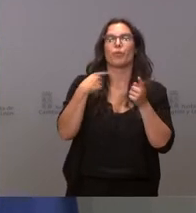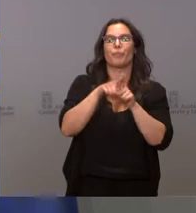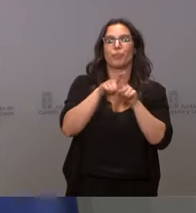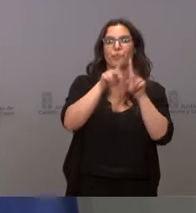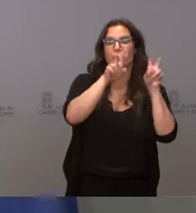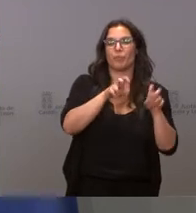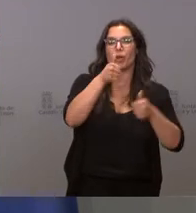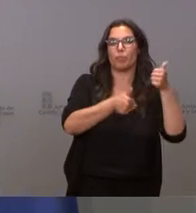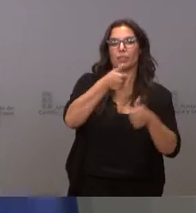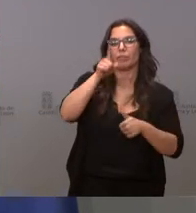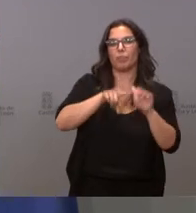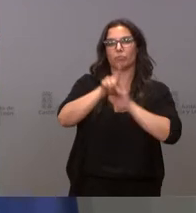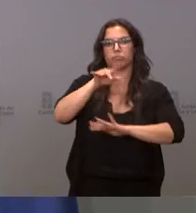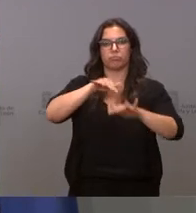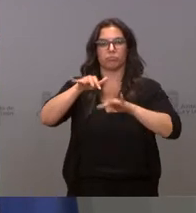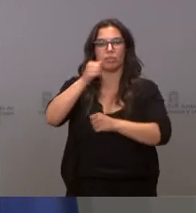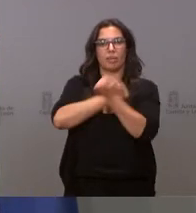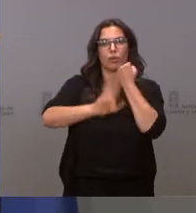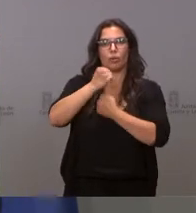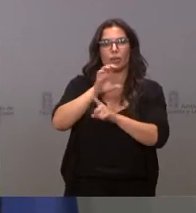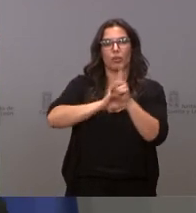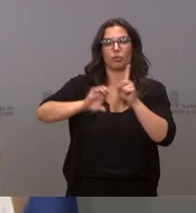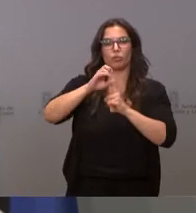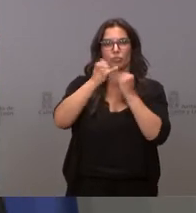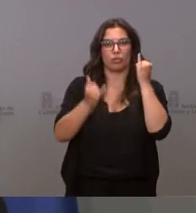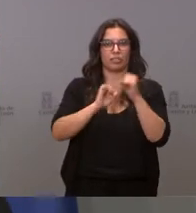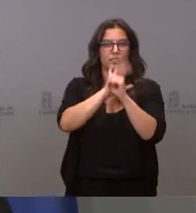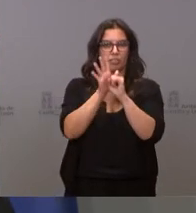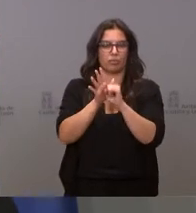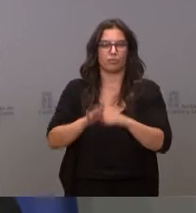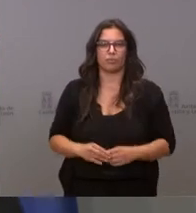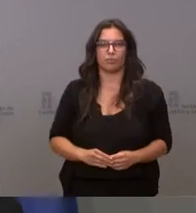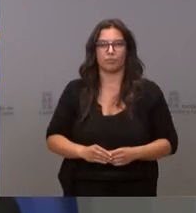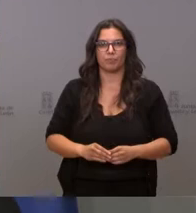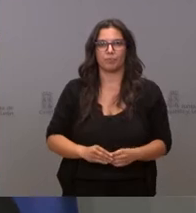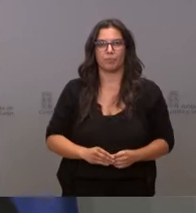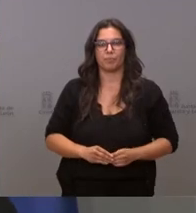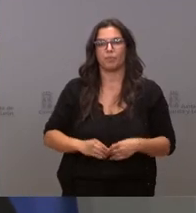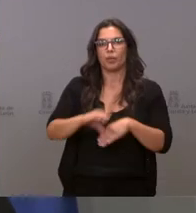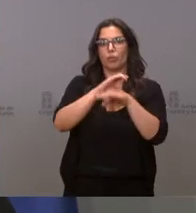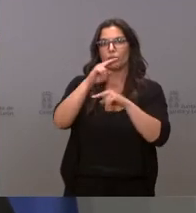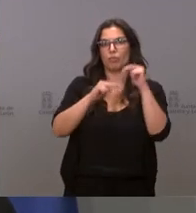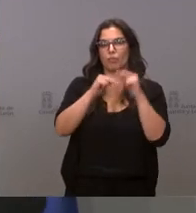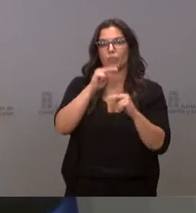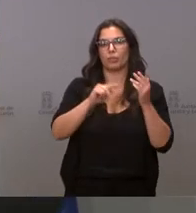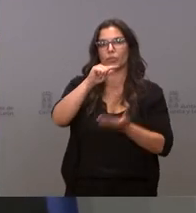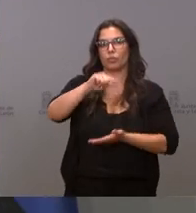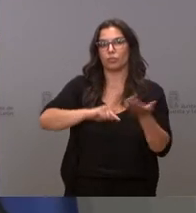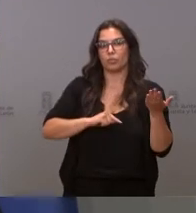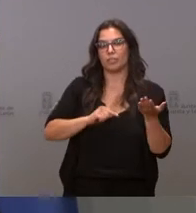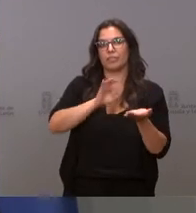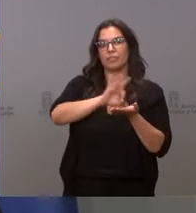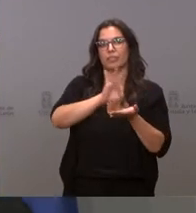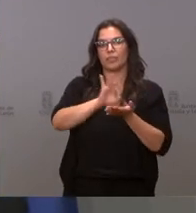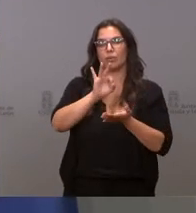acciones para la reactivación económica en el contexto de la crisis del COVID-19. La Consejería de Fomento contrata los servicios